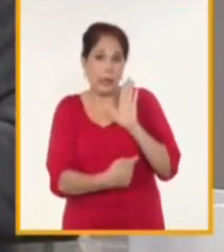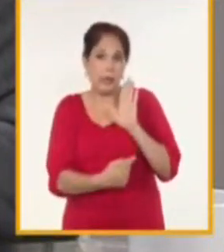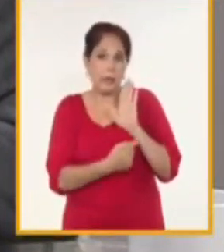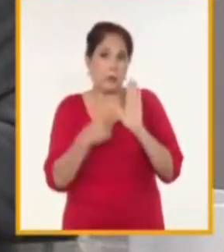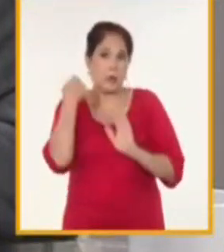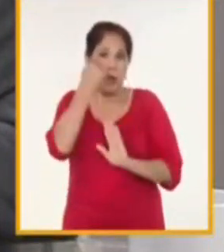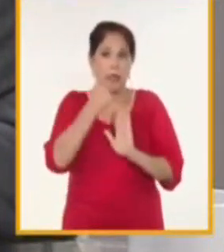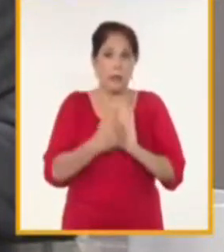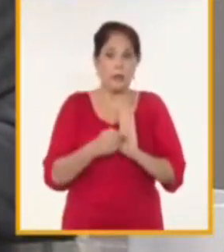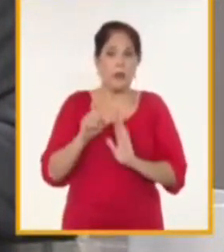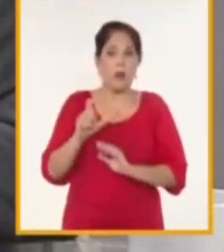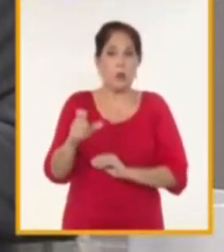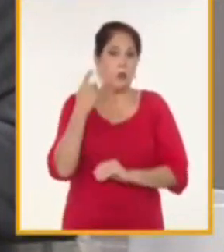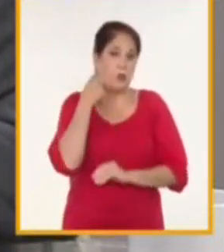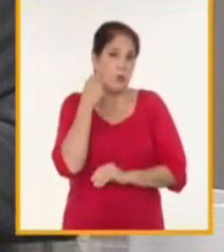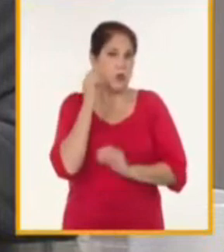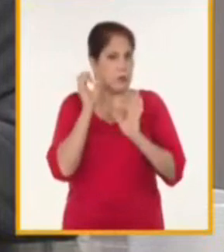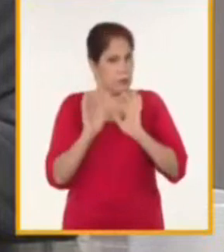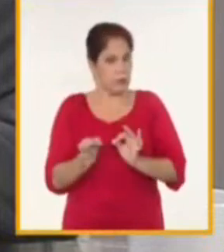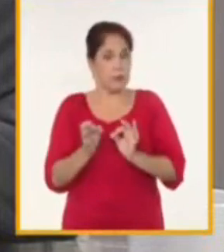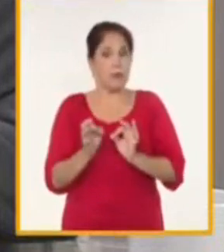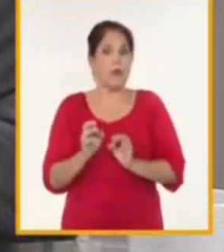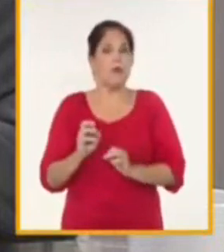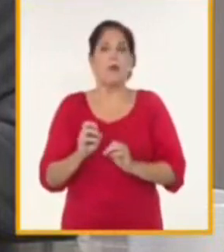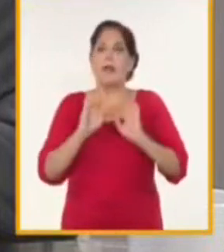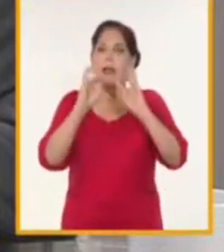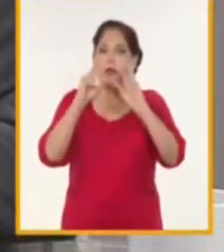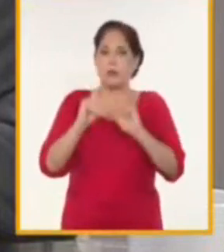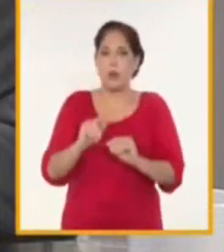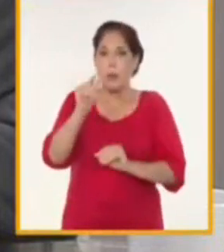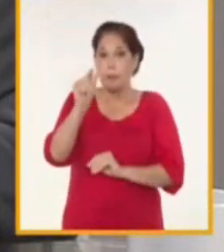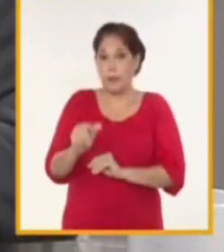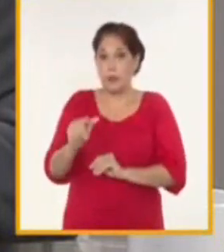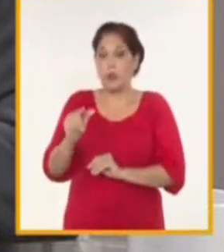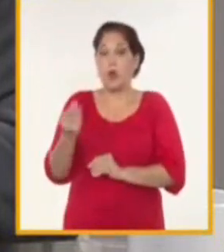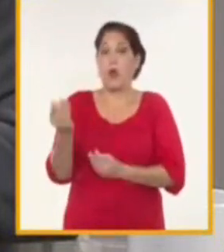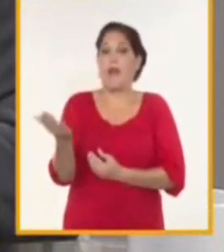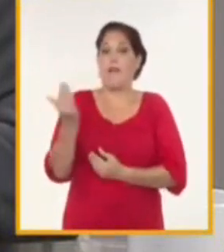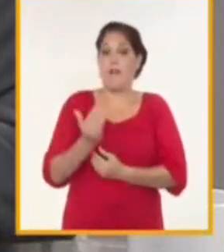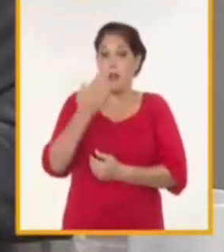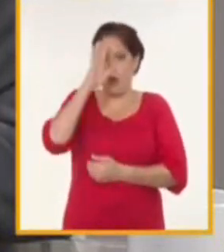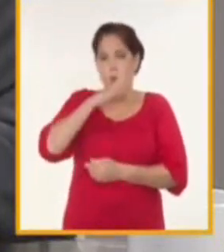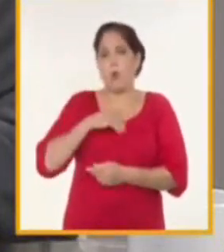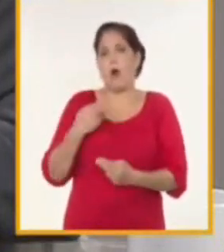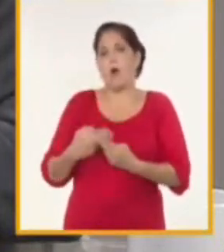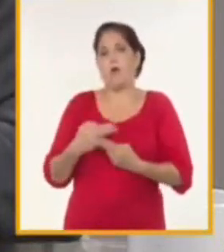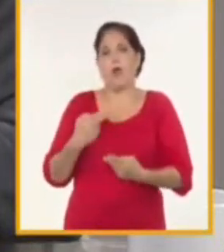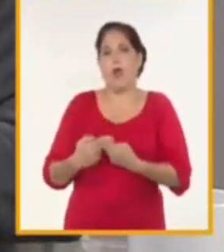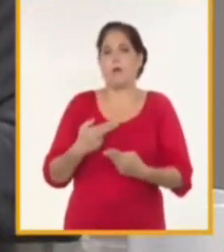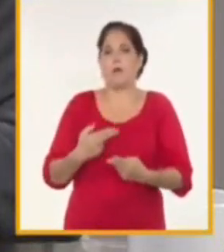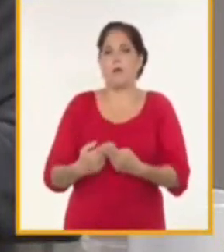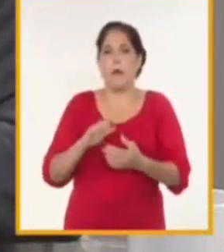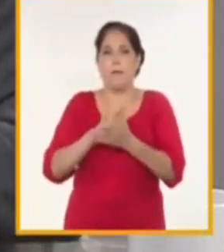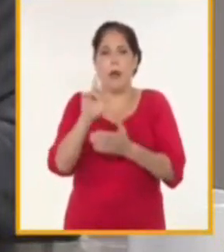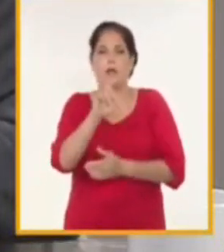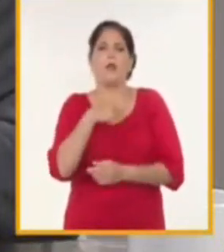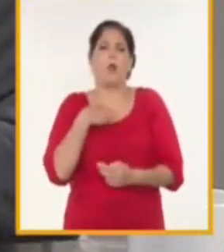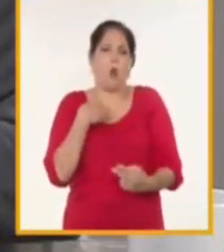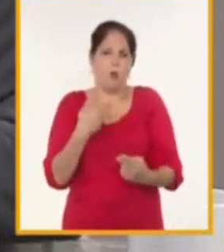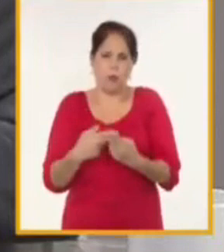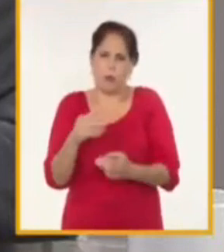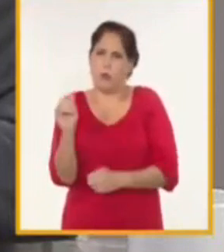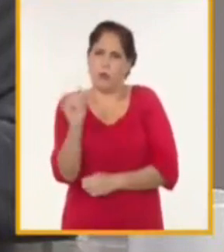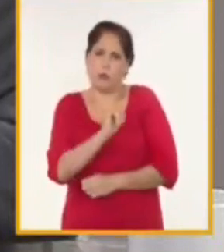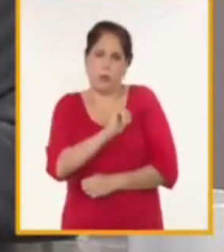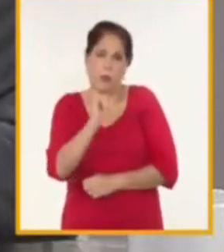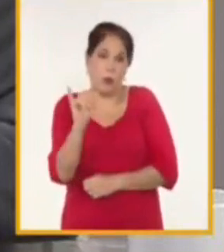y yo creo que es el resultado de que nuestros inversores confían en Cuba y confían en la zona especial. Y es